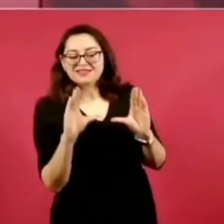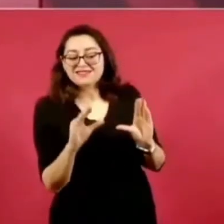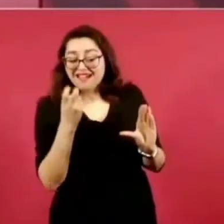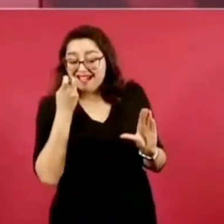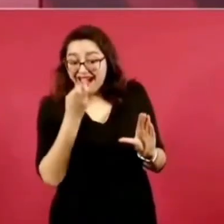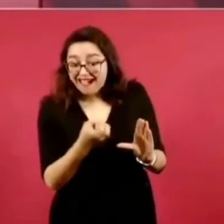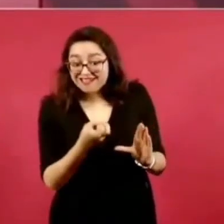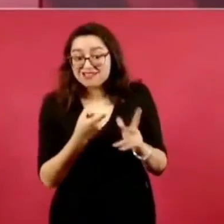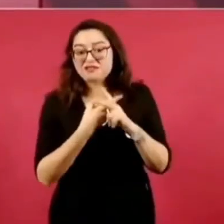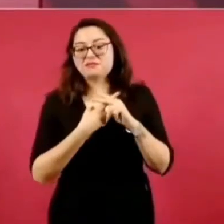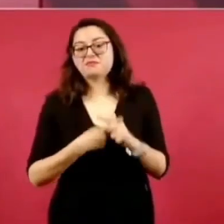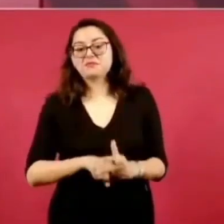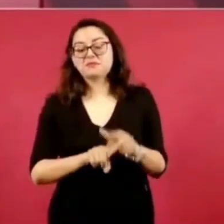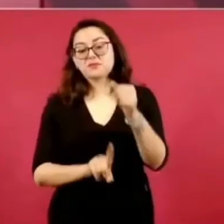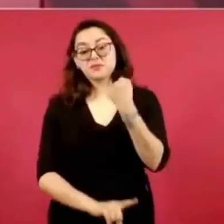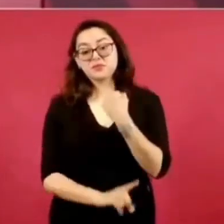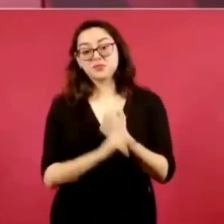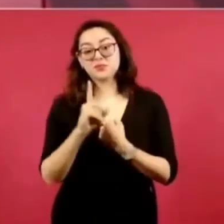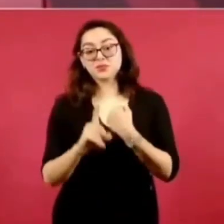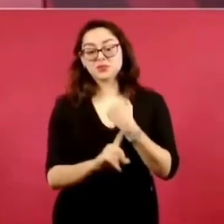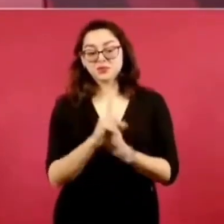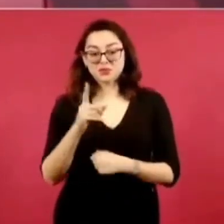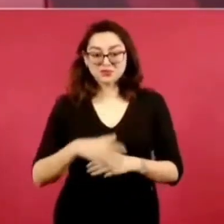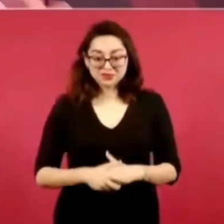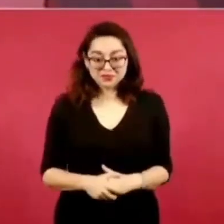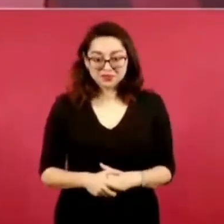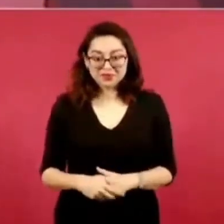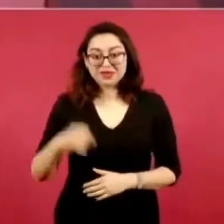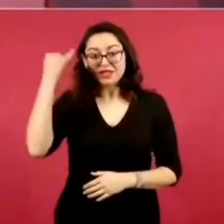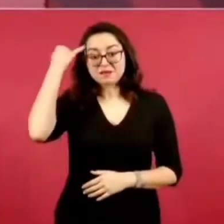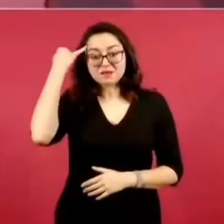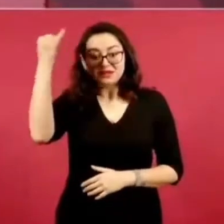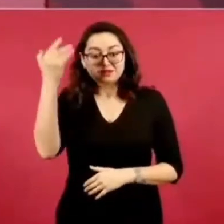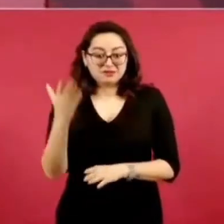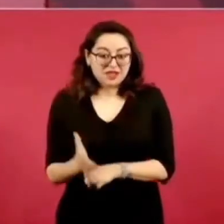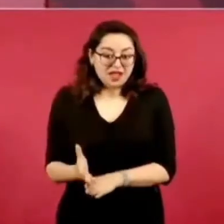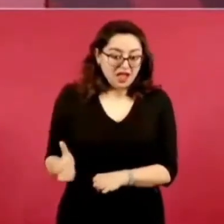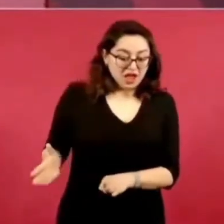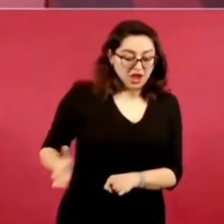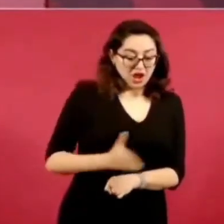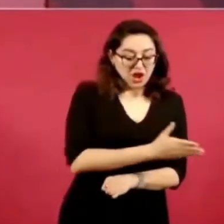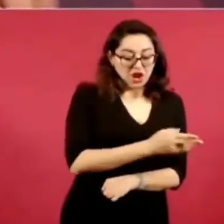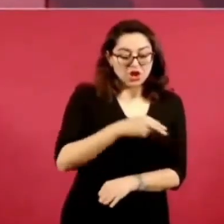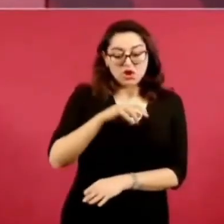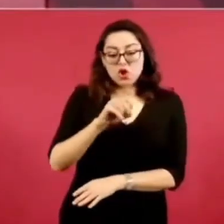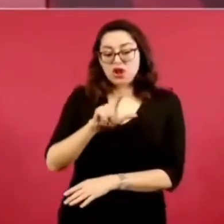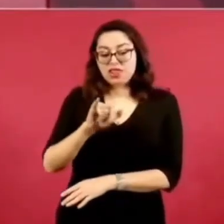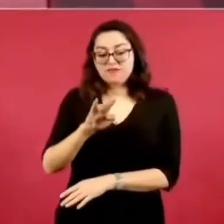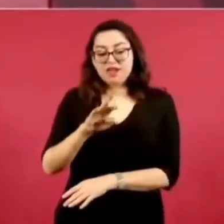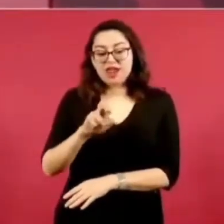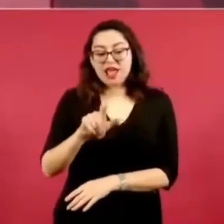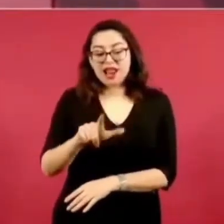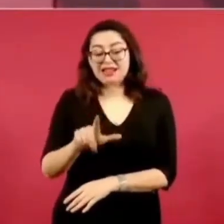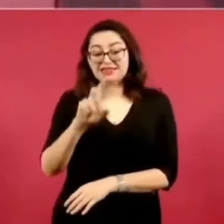muchos durante el periodo neoliberal en 36 años,